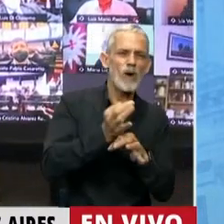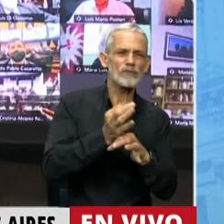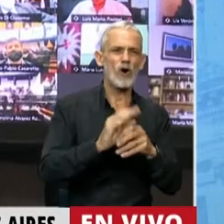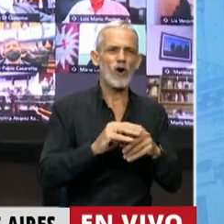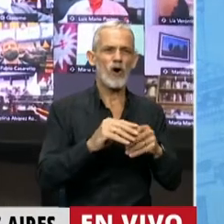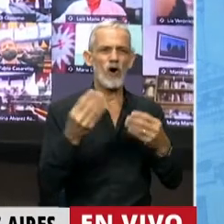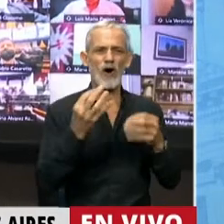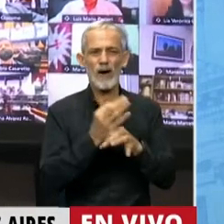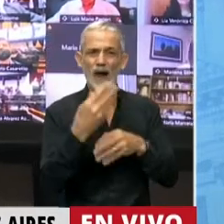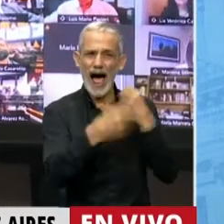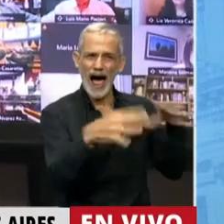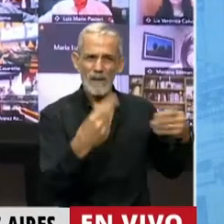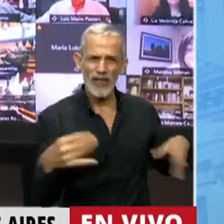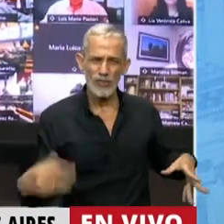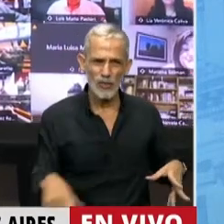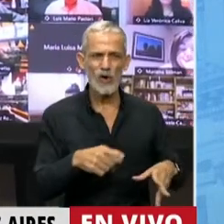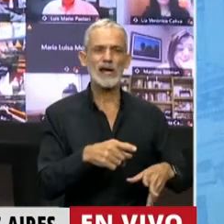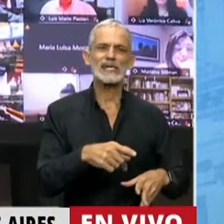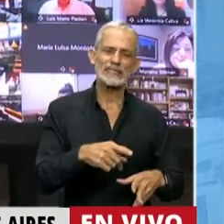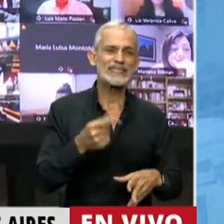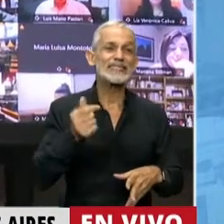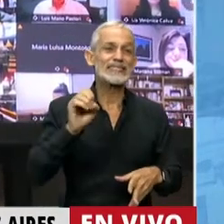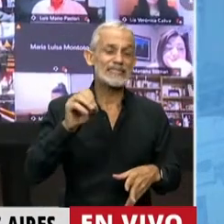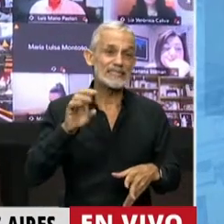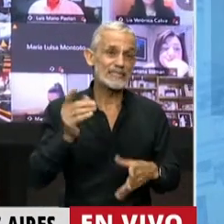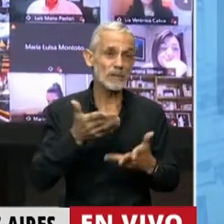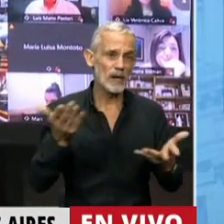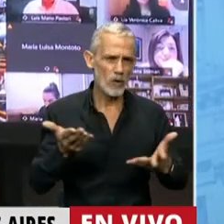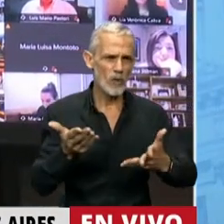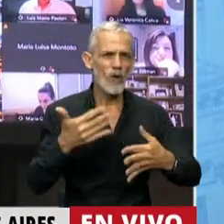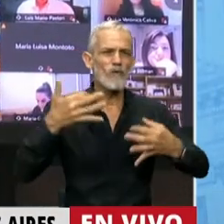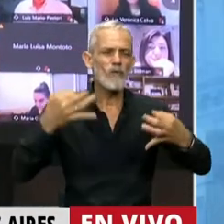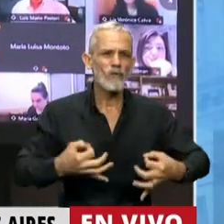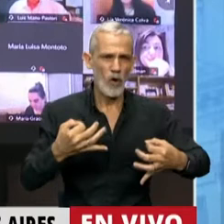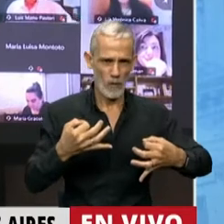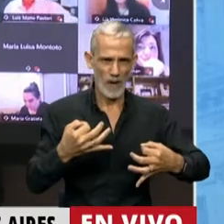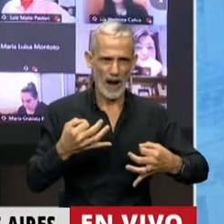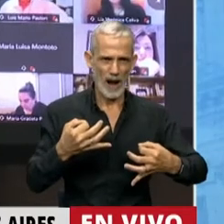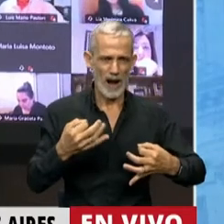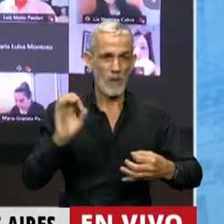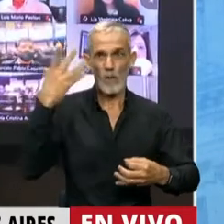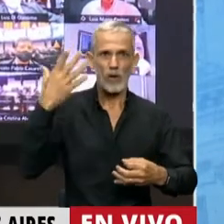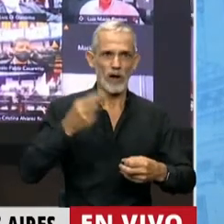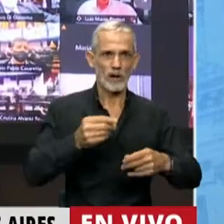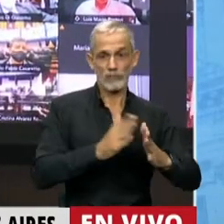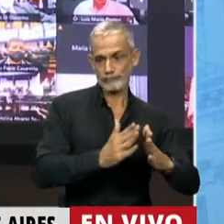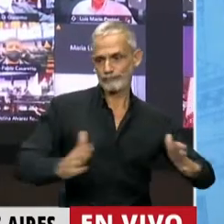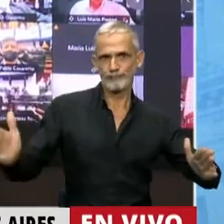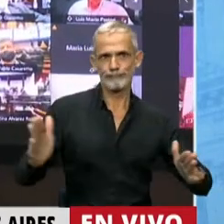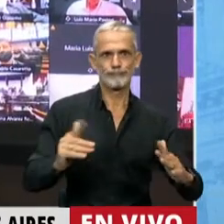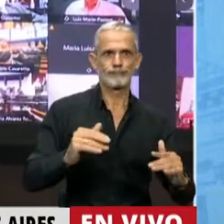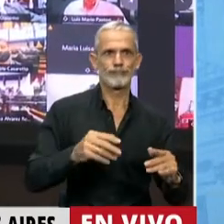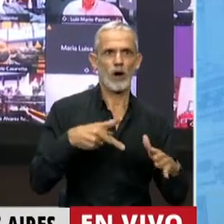deserción escolar, esto que se llama en términos hoy aparentemente modernos trayectorias educativas